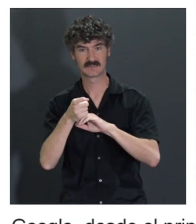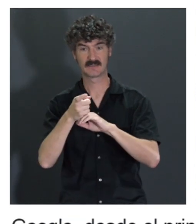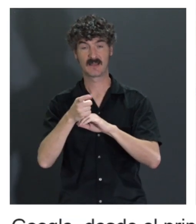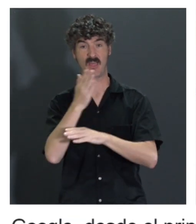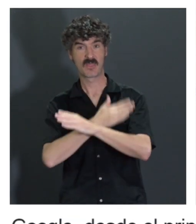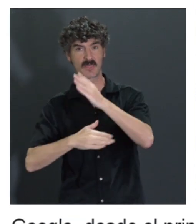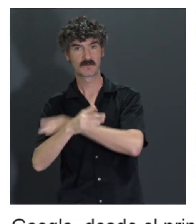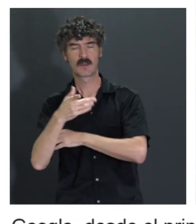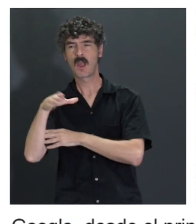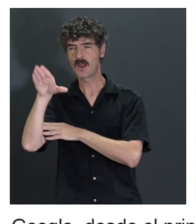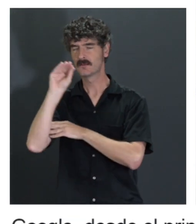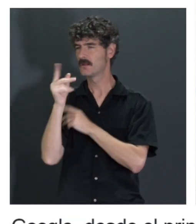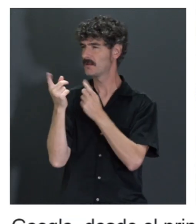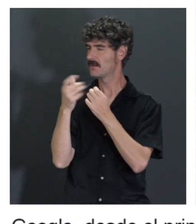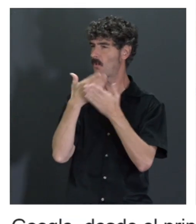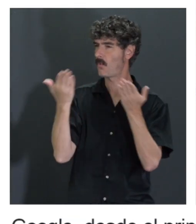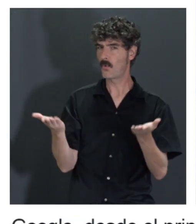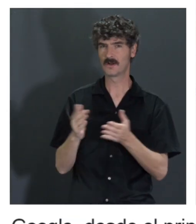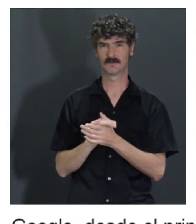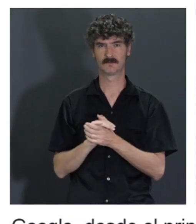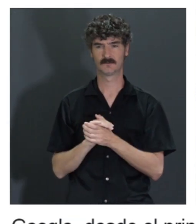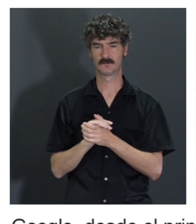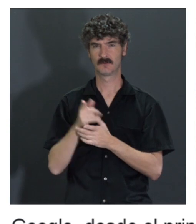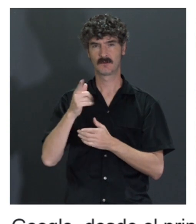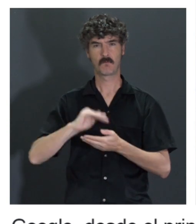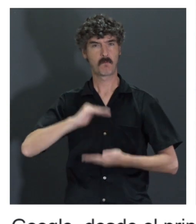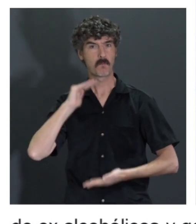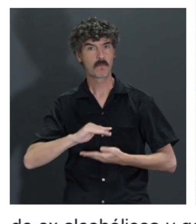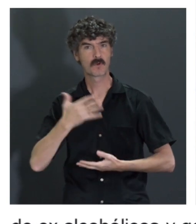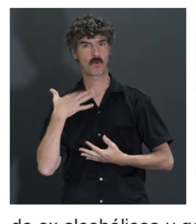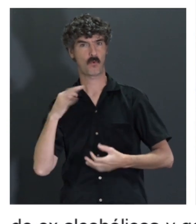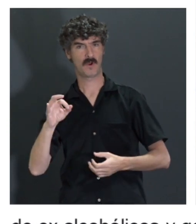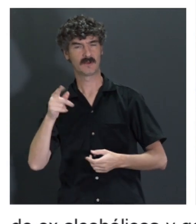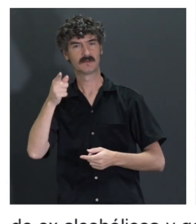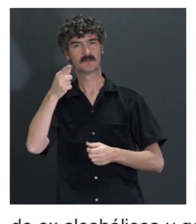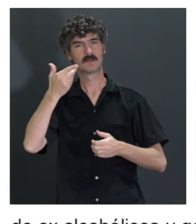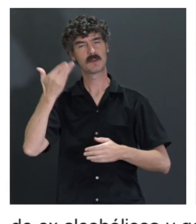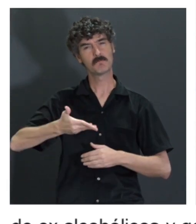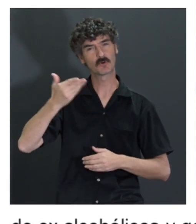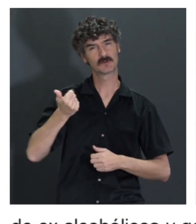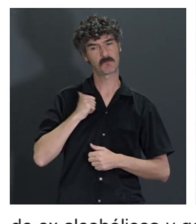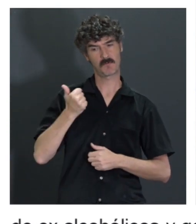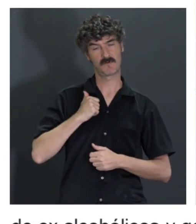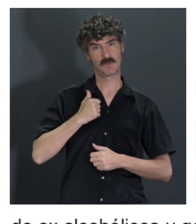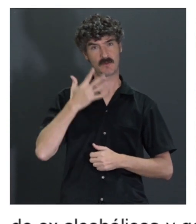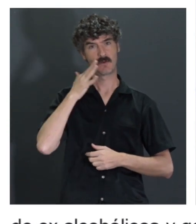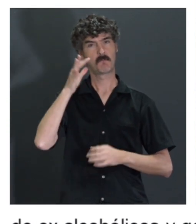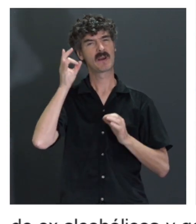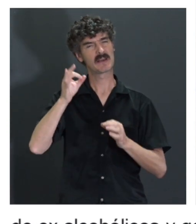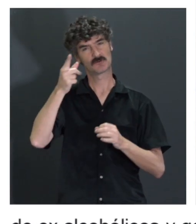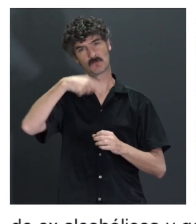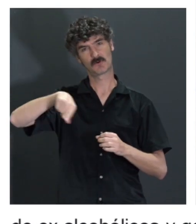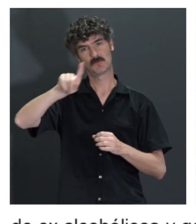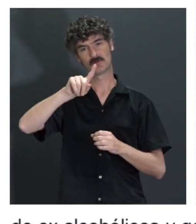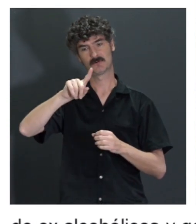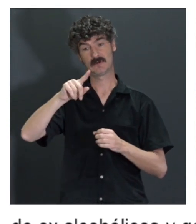cuáles son esas necesidades, cuál es el potencial beneficio y los posibles riesgos que hay a la hora de que un